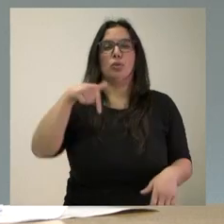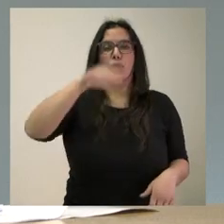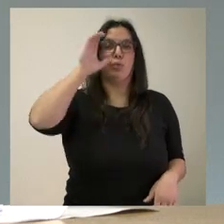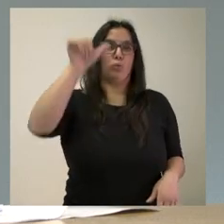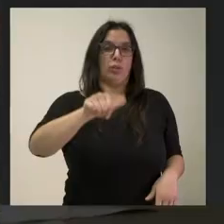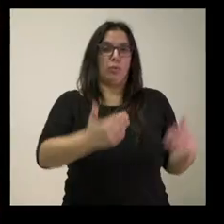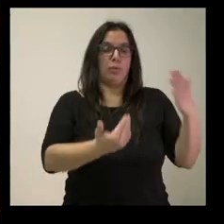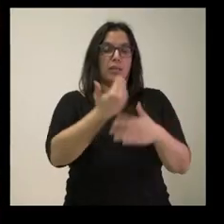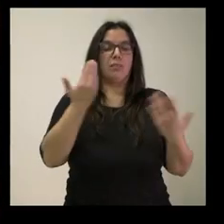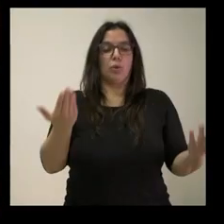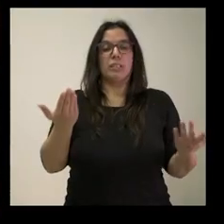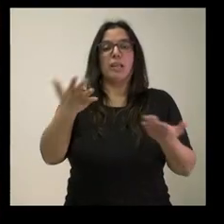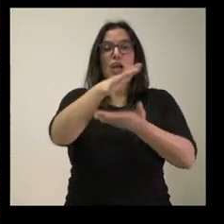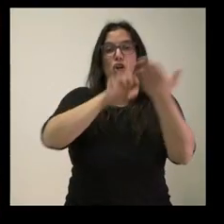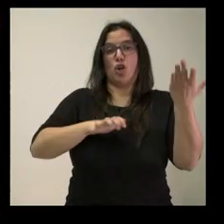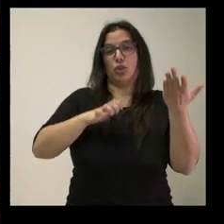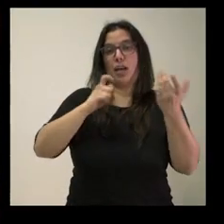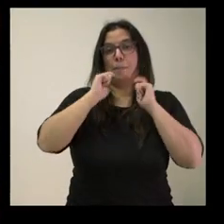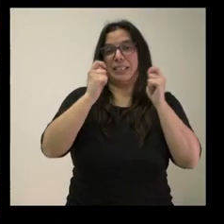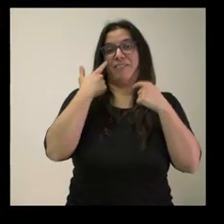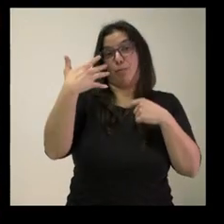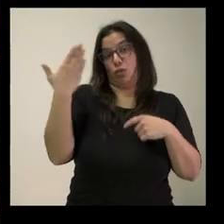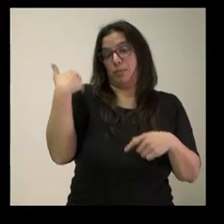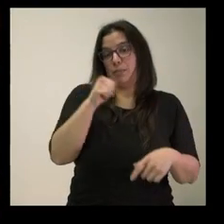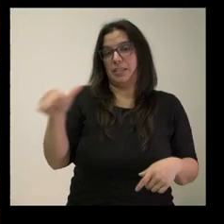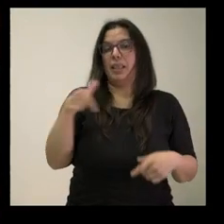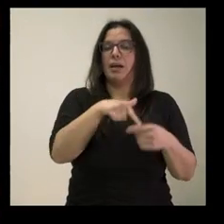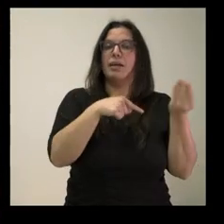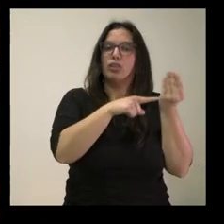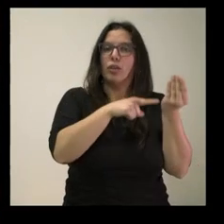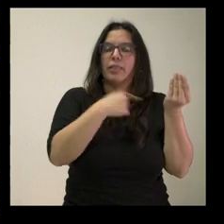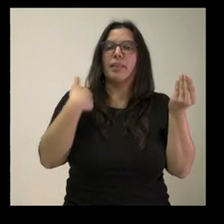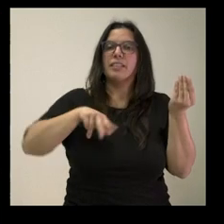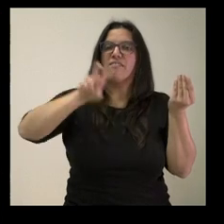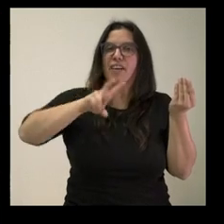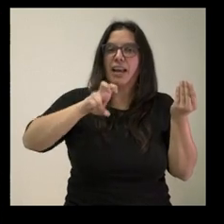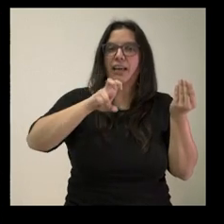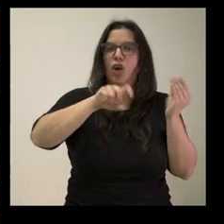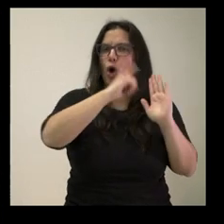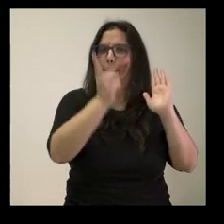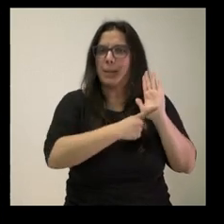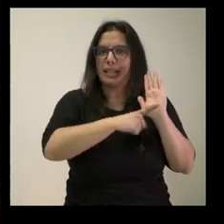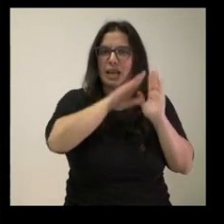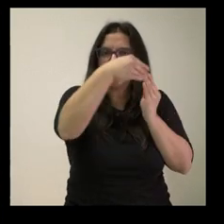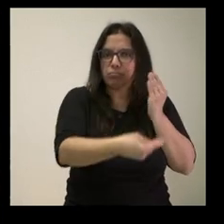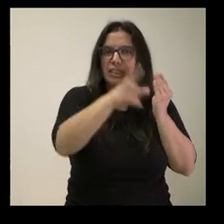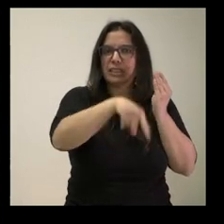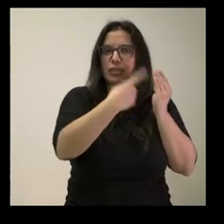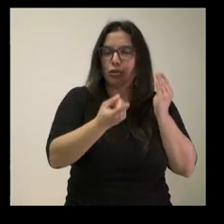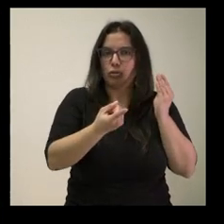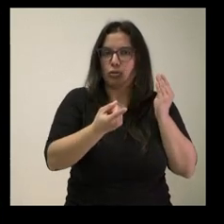mañana, esta famosa nota de prensa está vigente en este momento en todos sus términos. Y le haría una segunda pregunta.